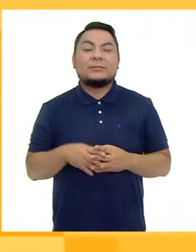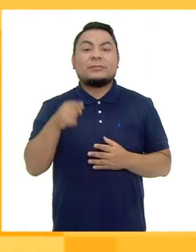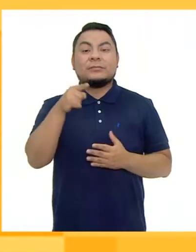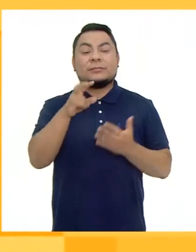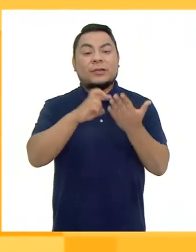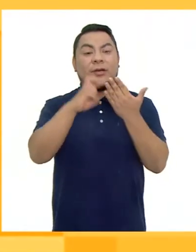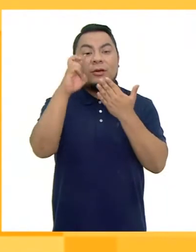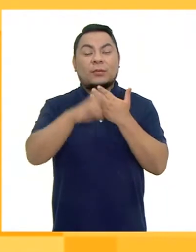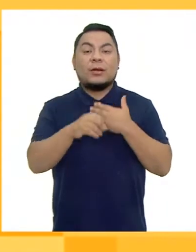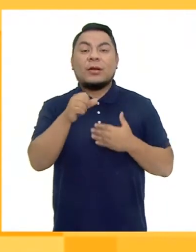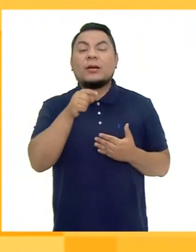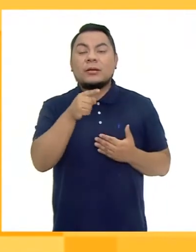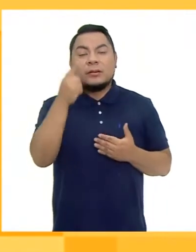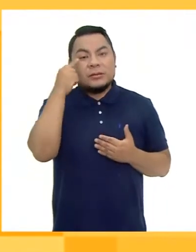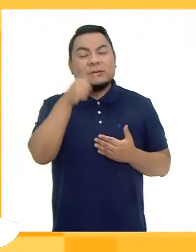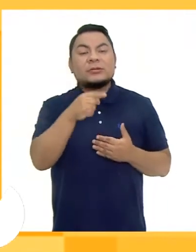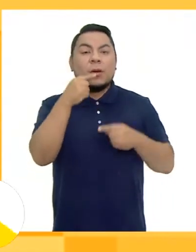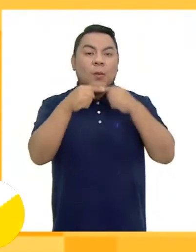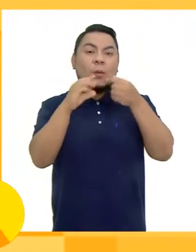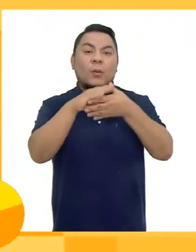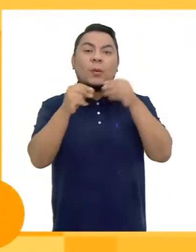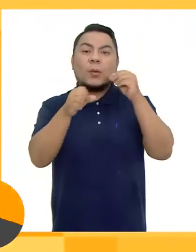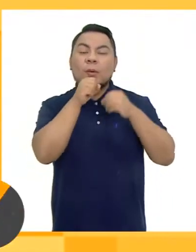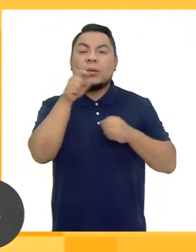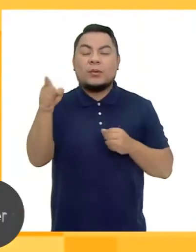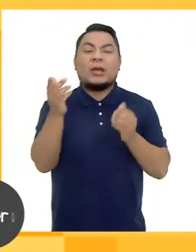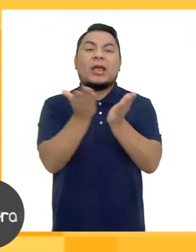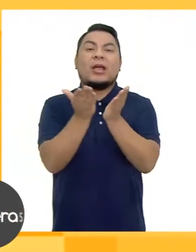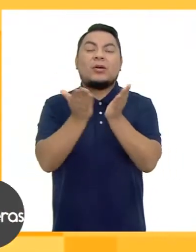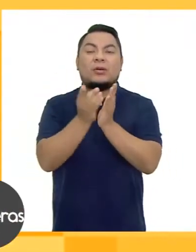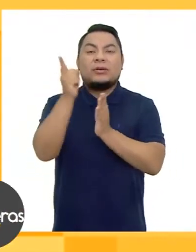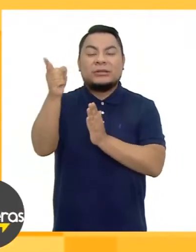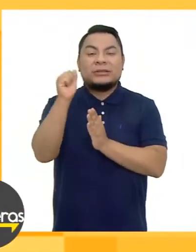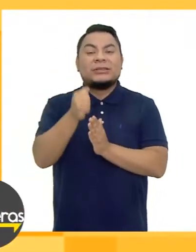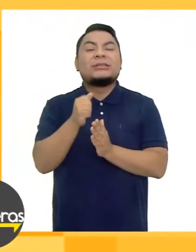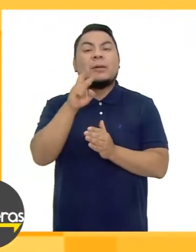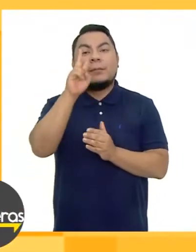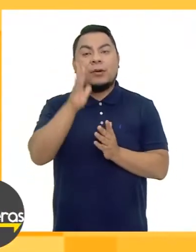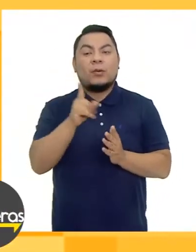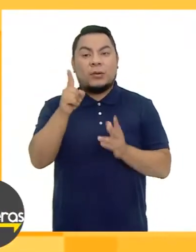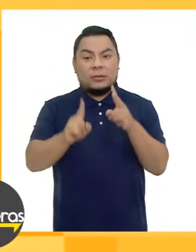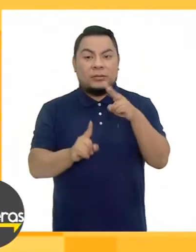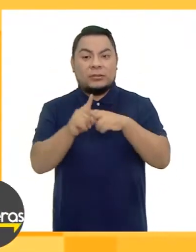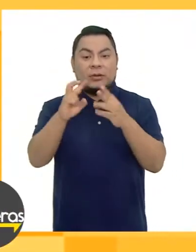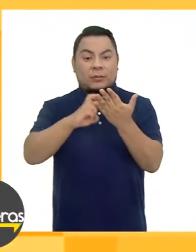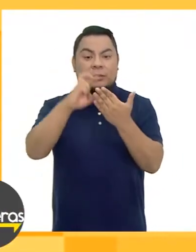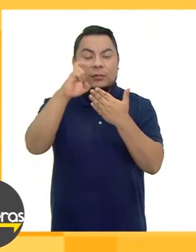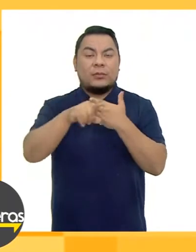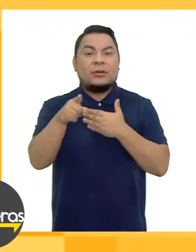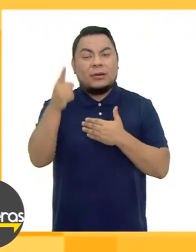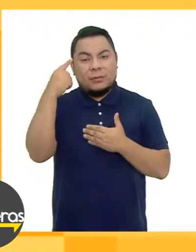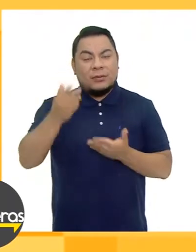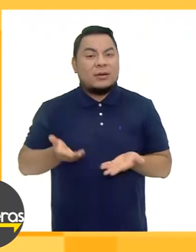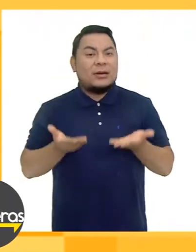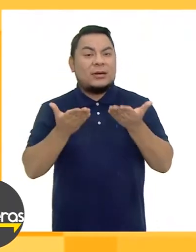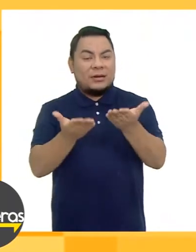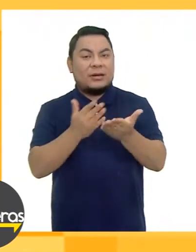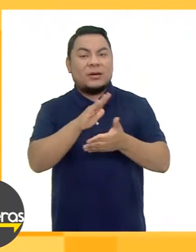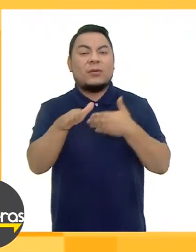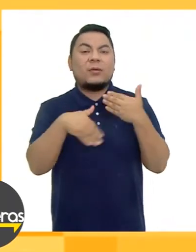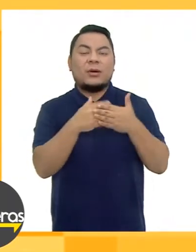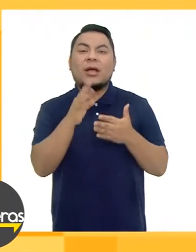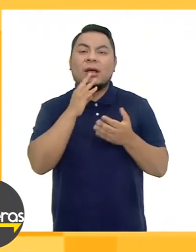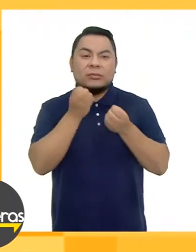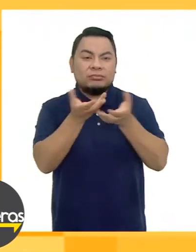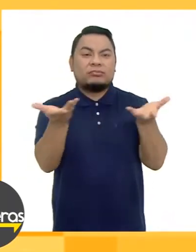El programa De Abuelas y Abuelos Cuentacuentos De Casa de la Literatura Peruana Surge Como un programa Para llevar